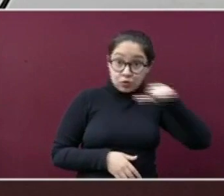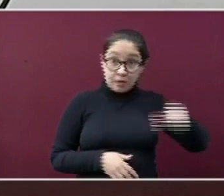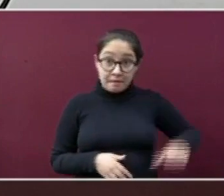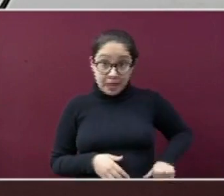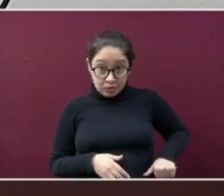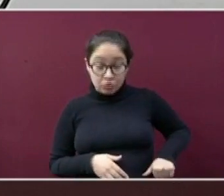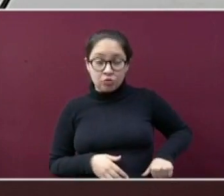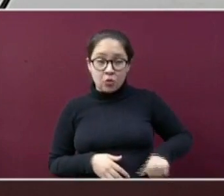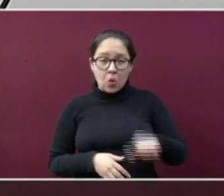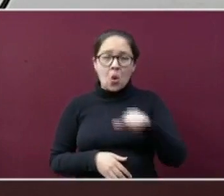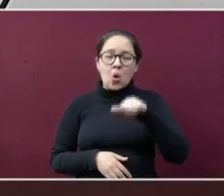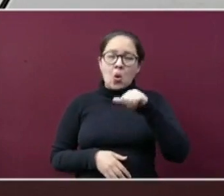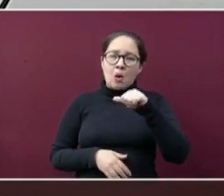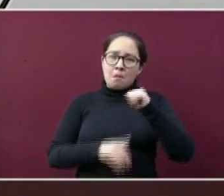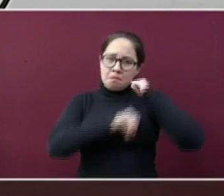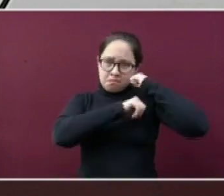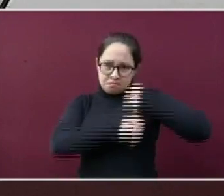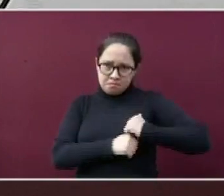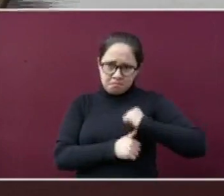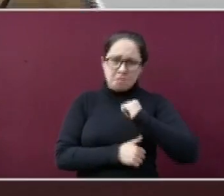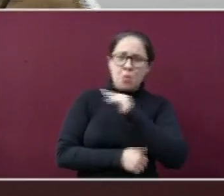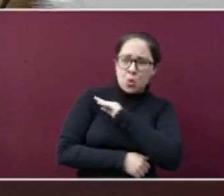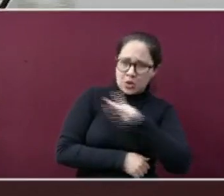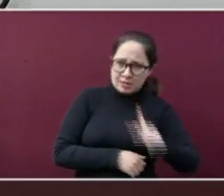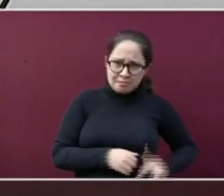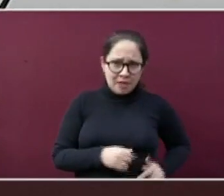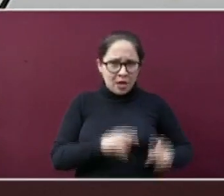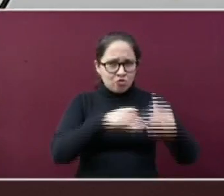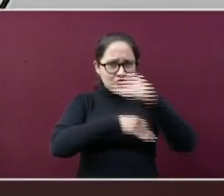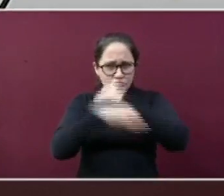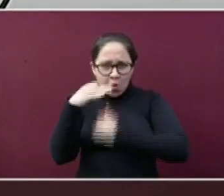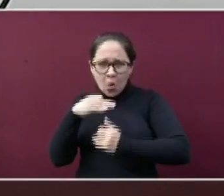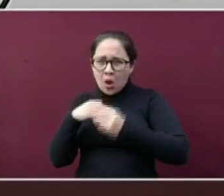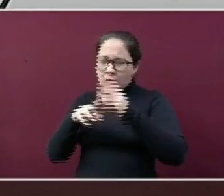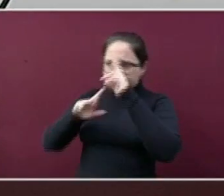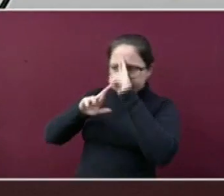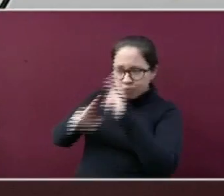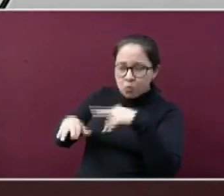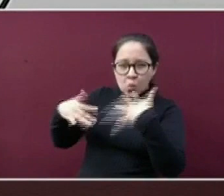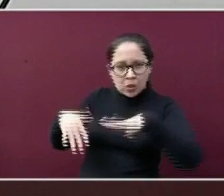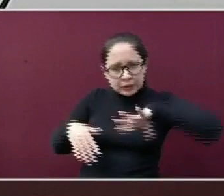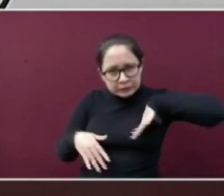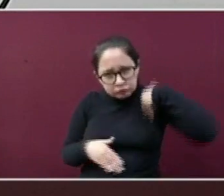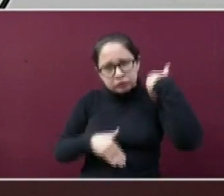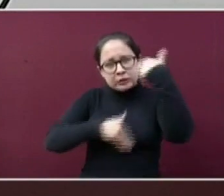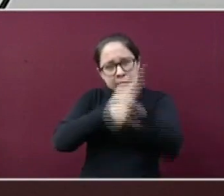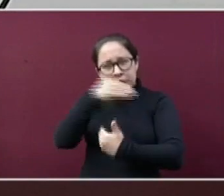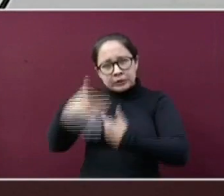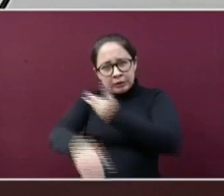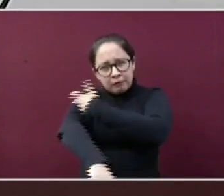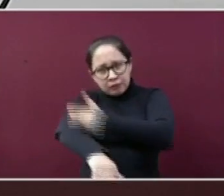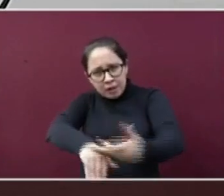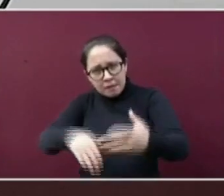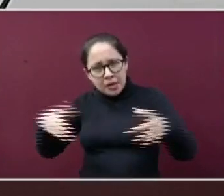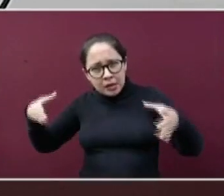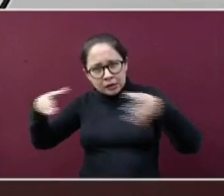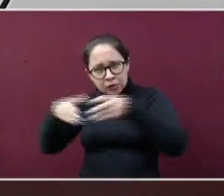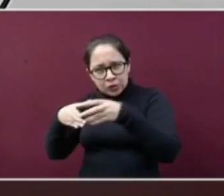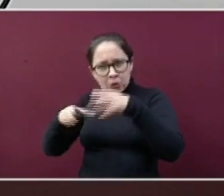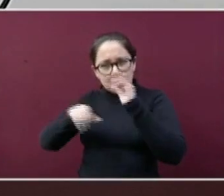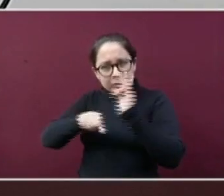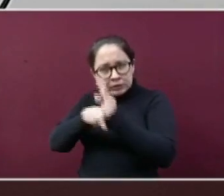autoridades municipales y familias completas para seguir protegiendo su entorno y su comunidad.